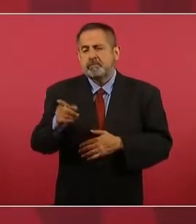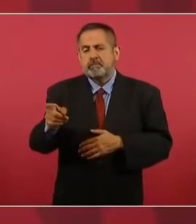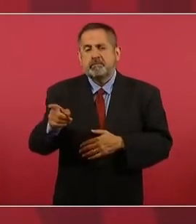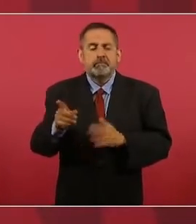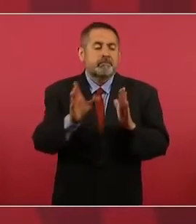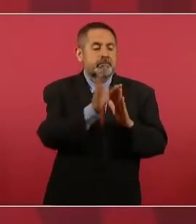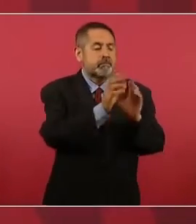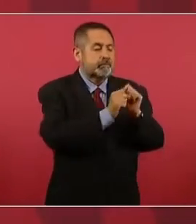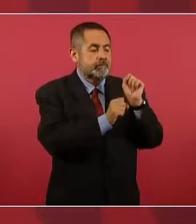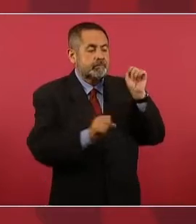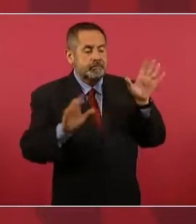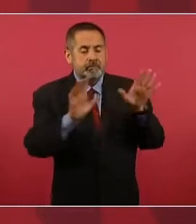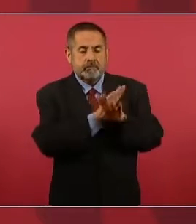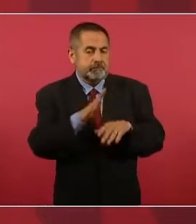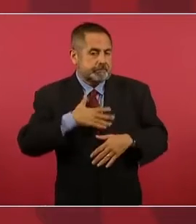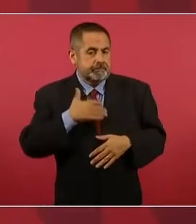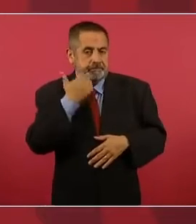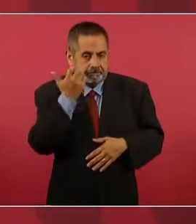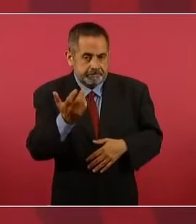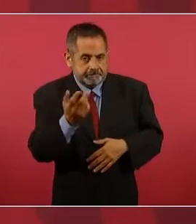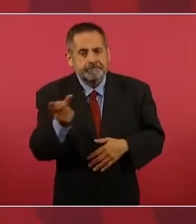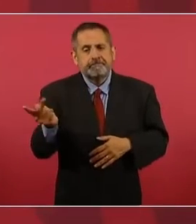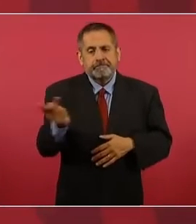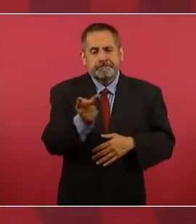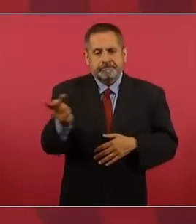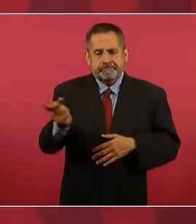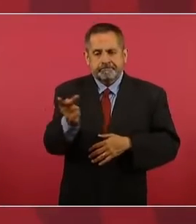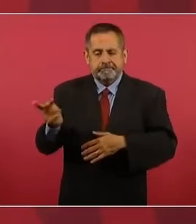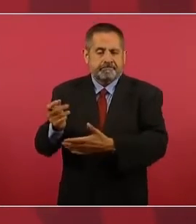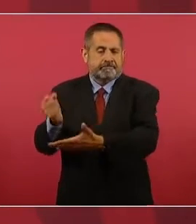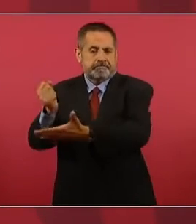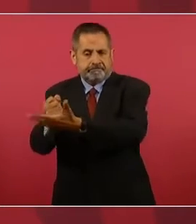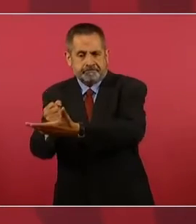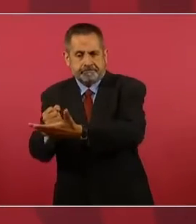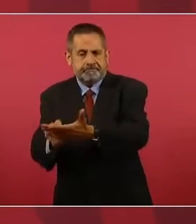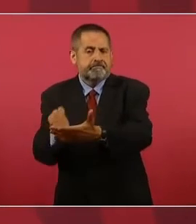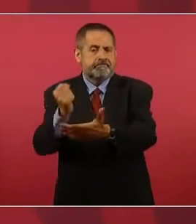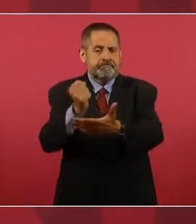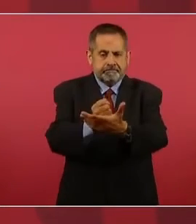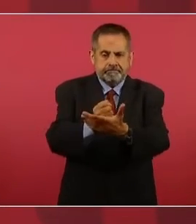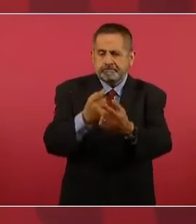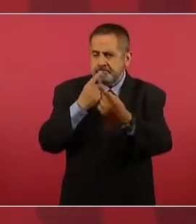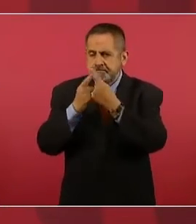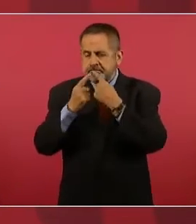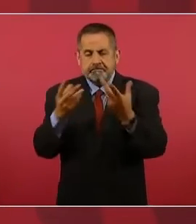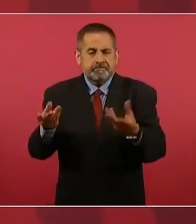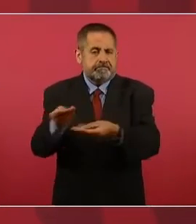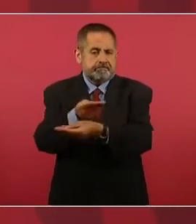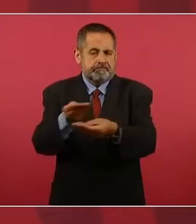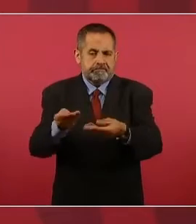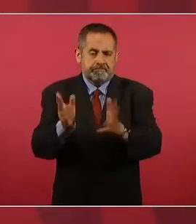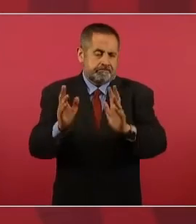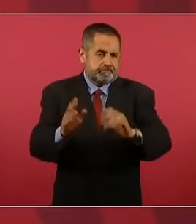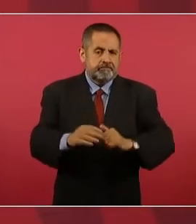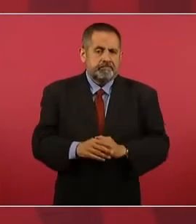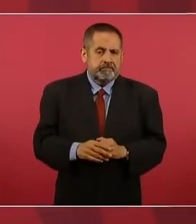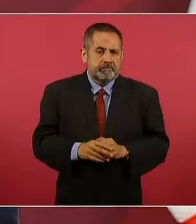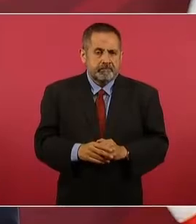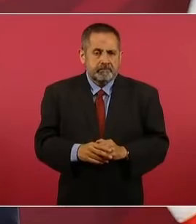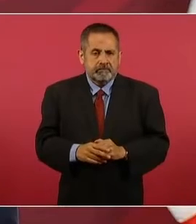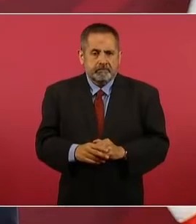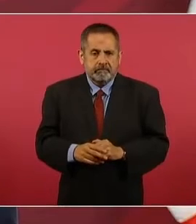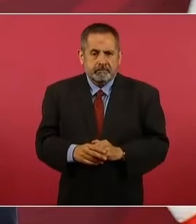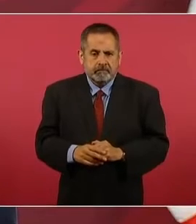reforma constitucional, se tiene que discutir tanto